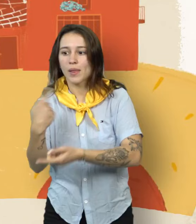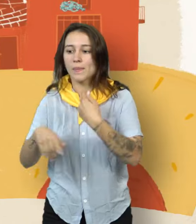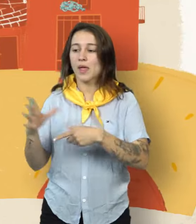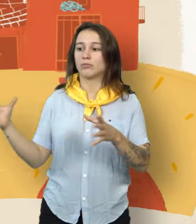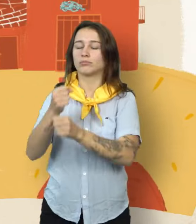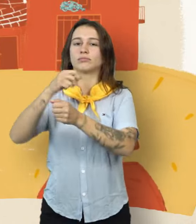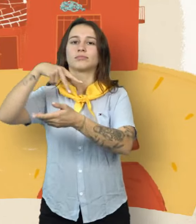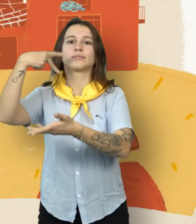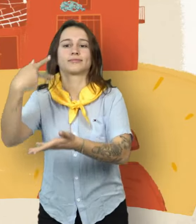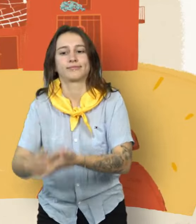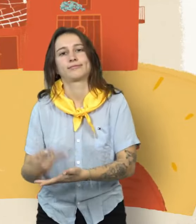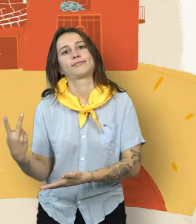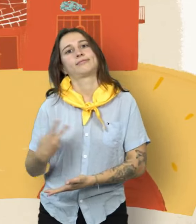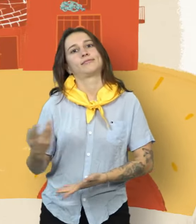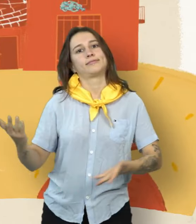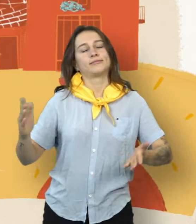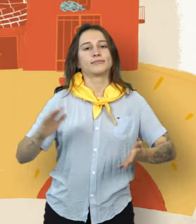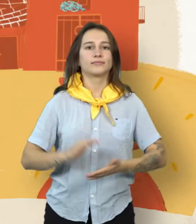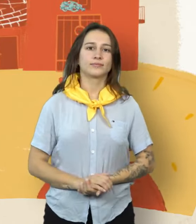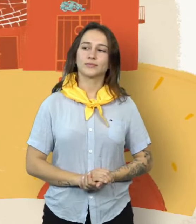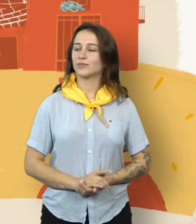nos dimos flor de tropezón.